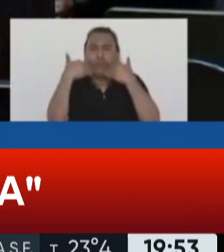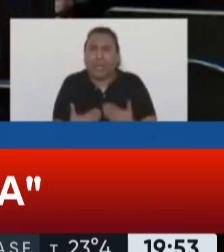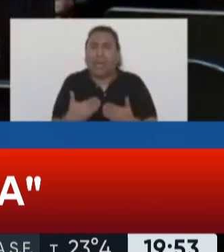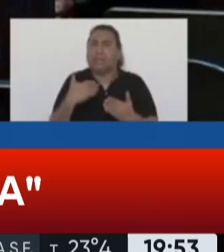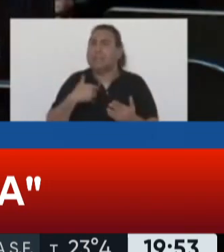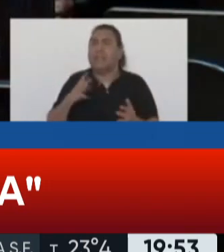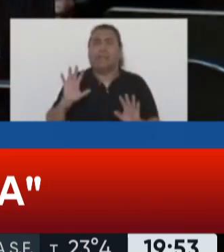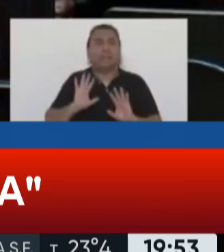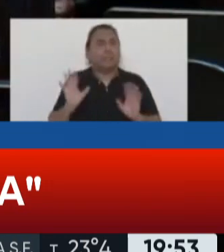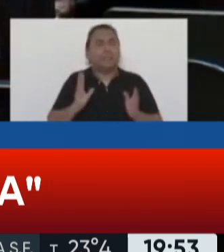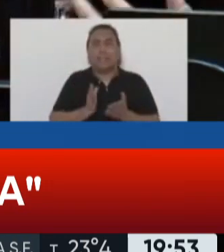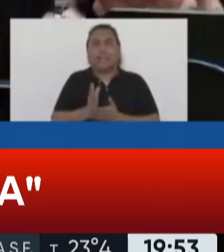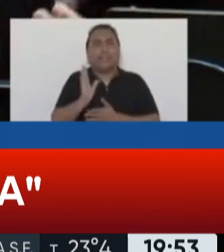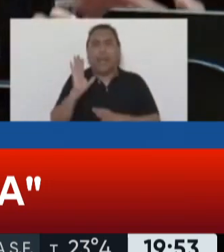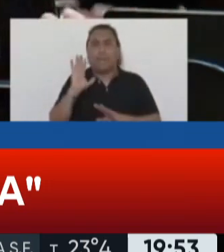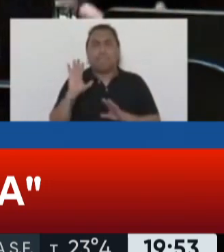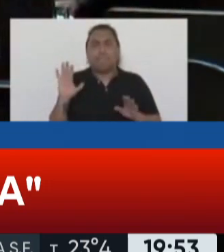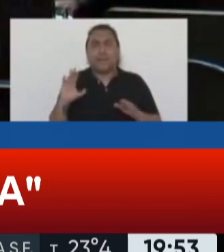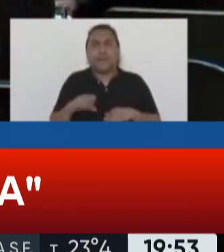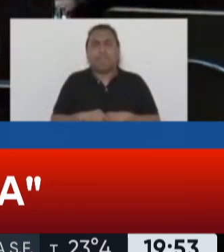hasta siempre. Gracias.